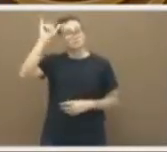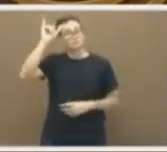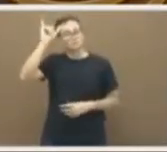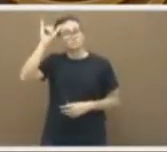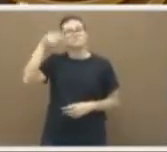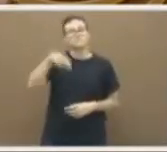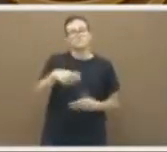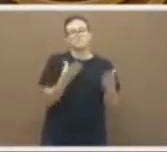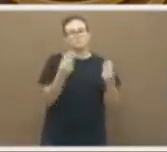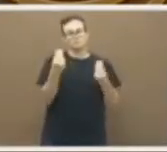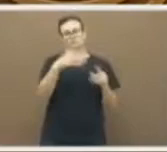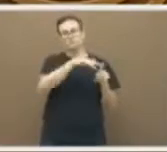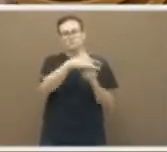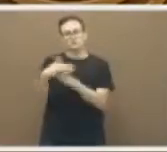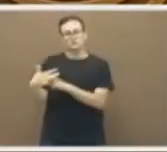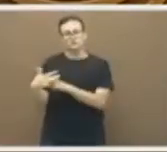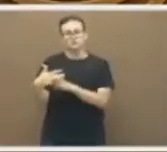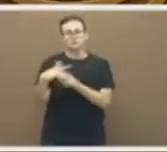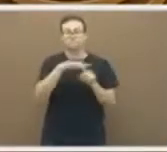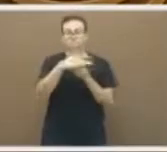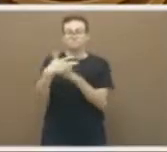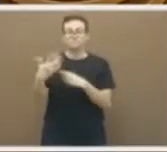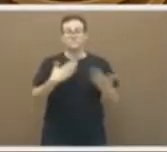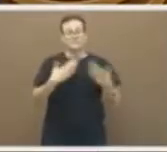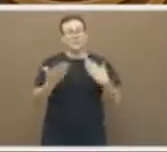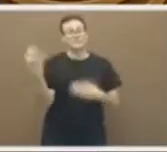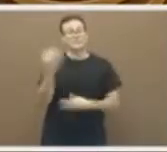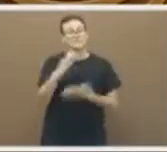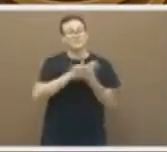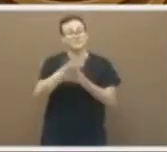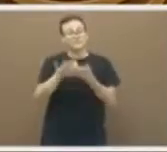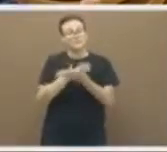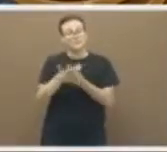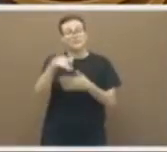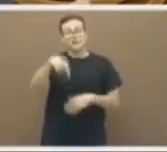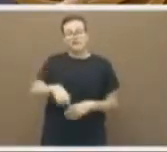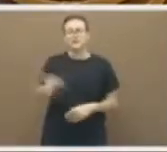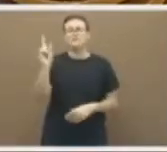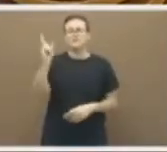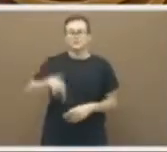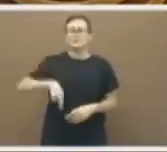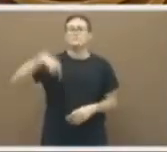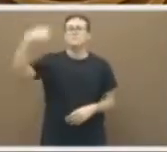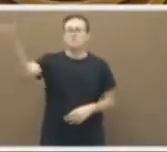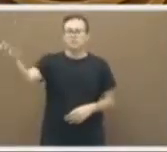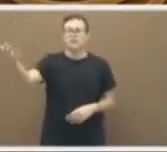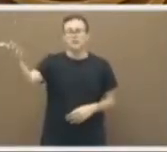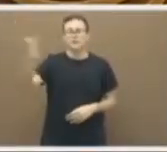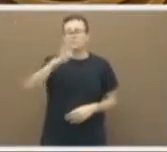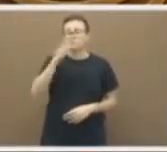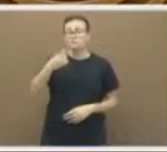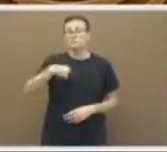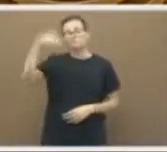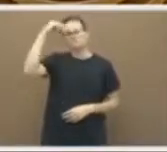de estas cuestiones aquí y fuera de aquí. Porque yo he hecho falta que hablemos más, porque creo que es necesario